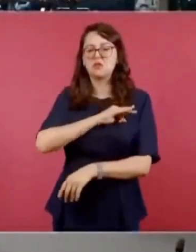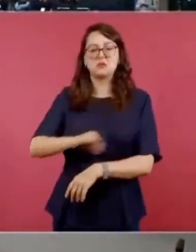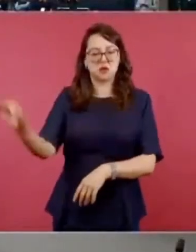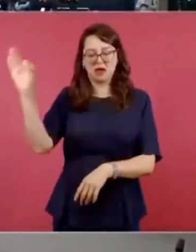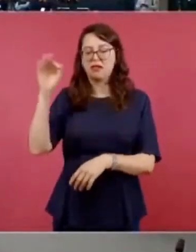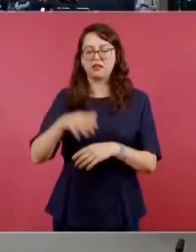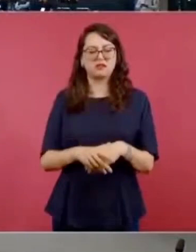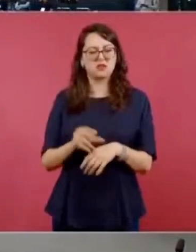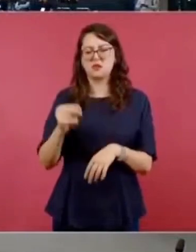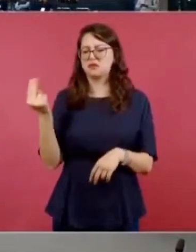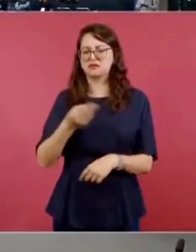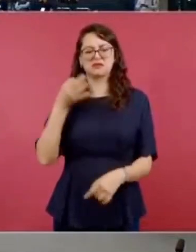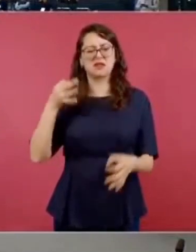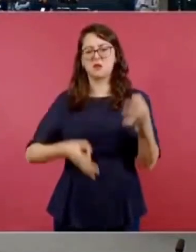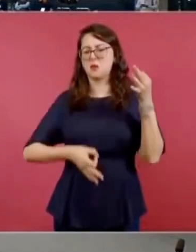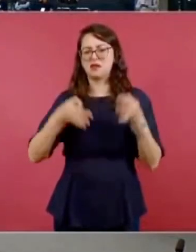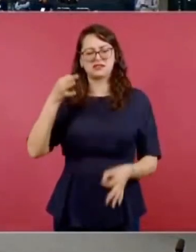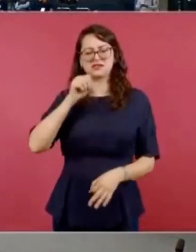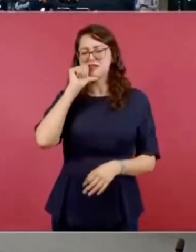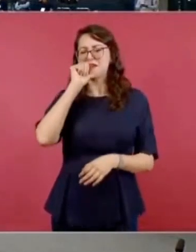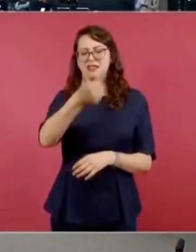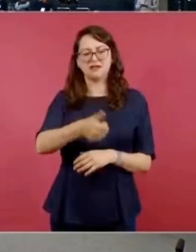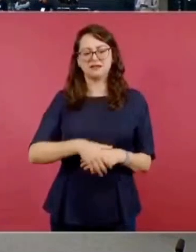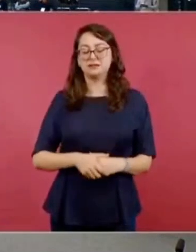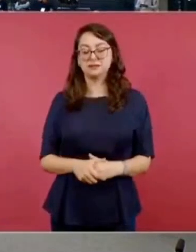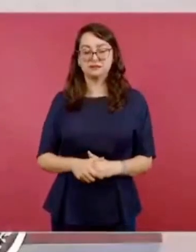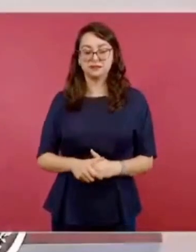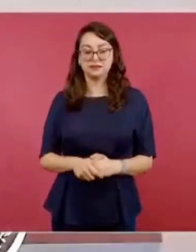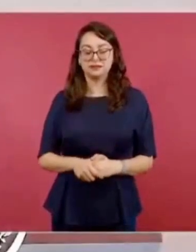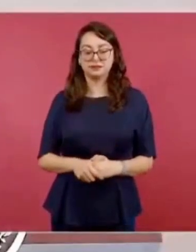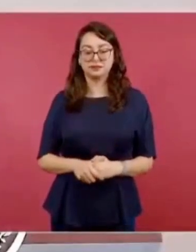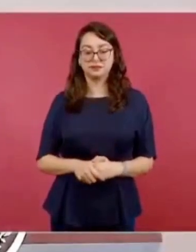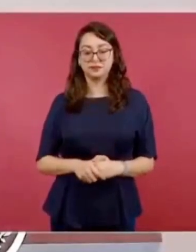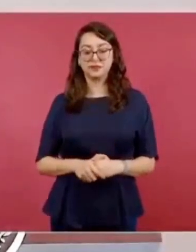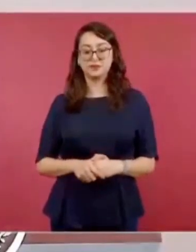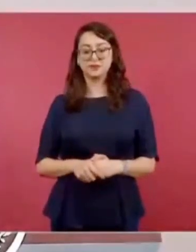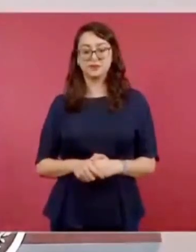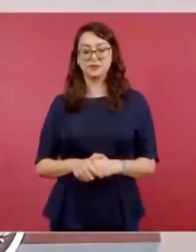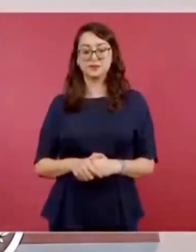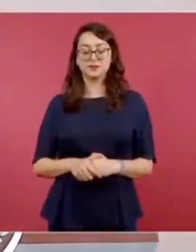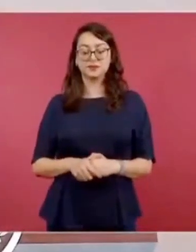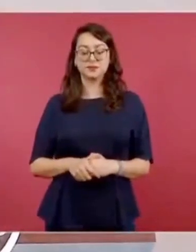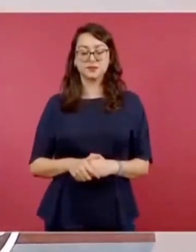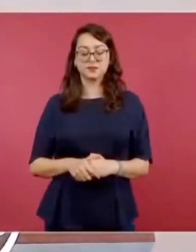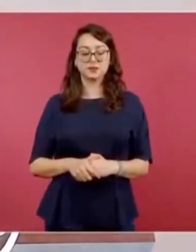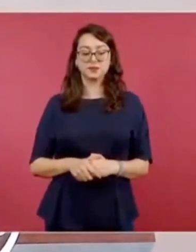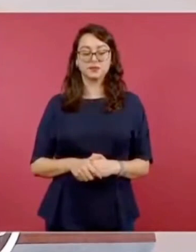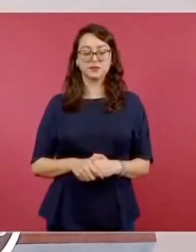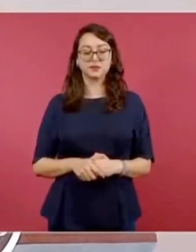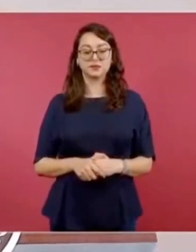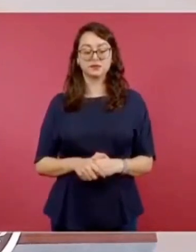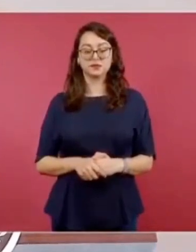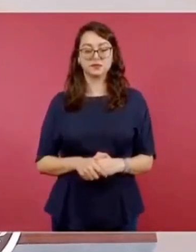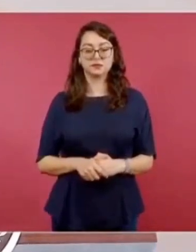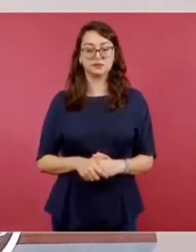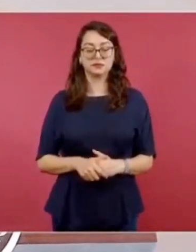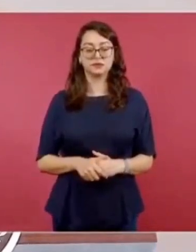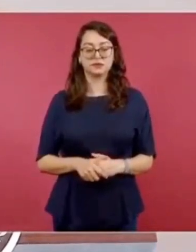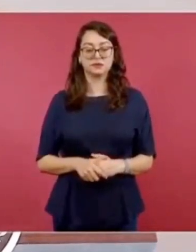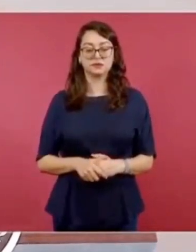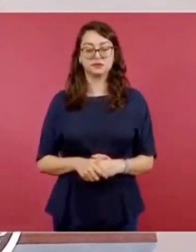levantando